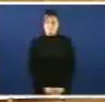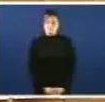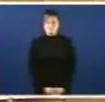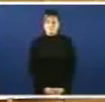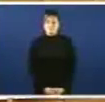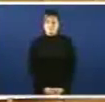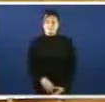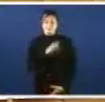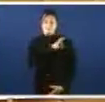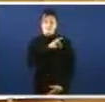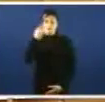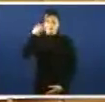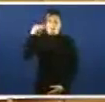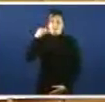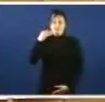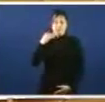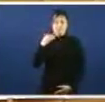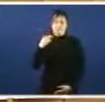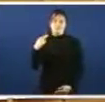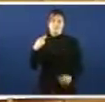Señora Presidente, señorías,